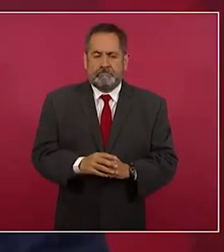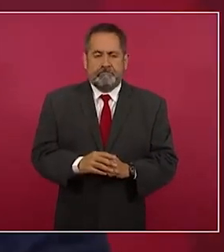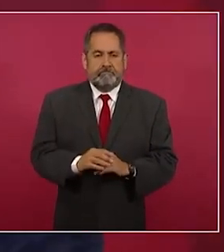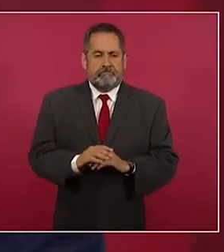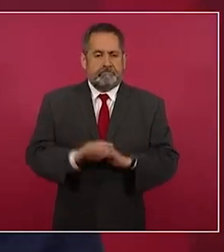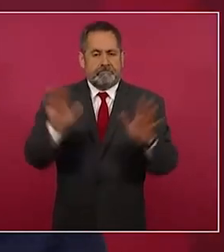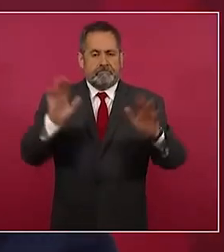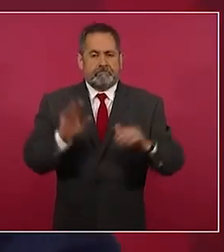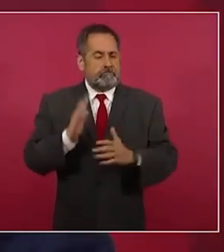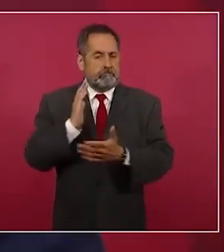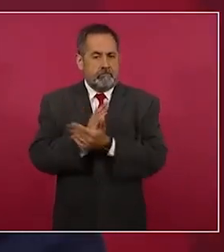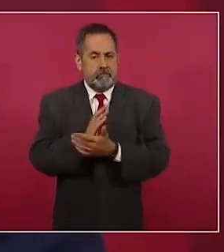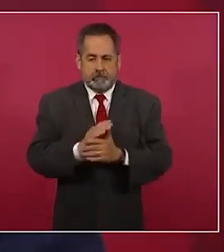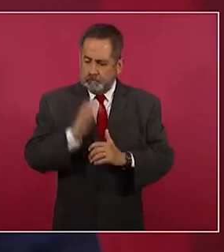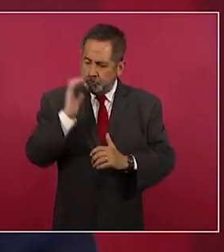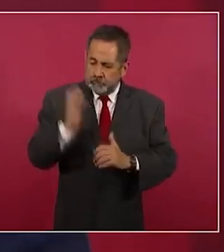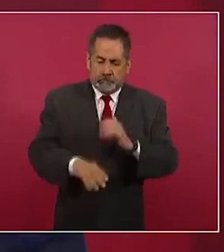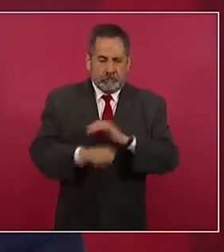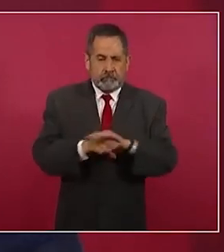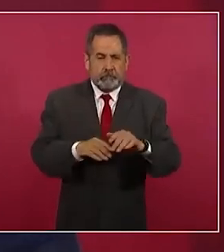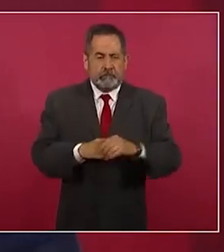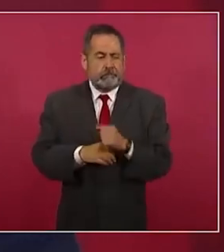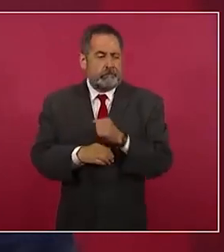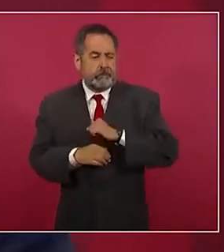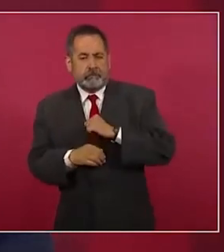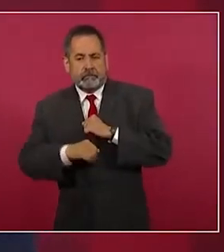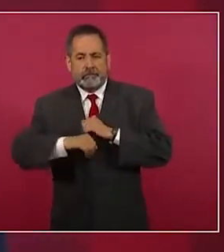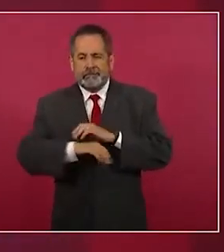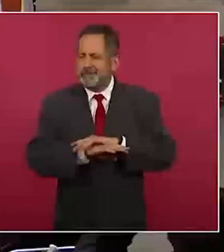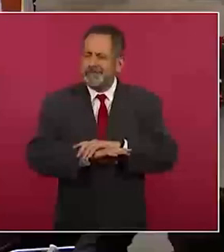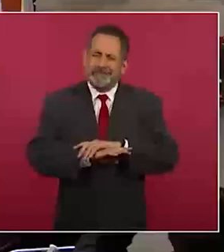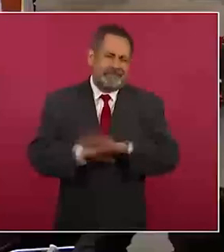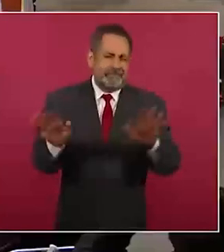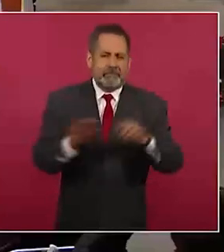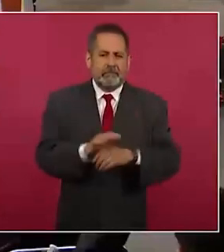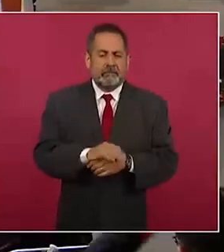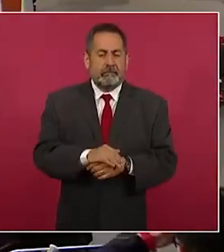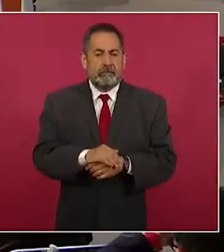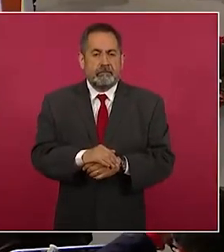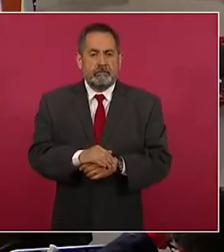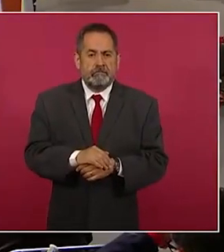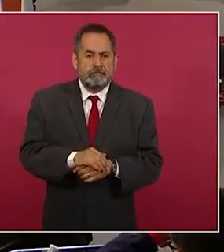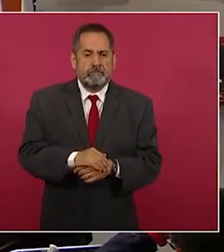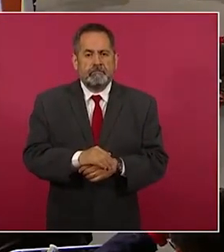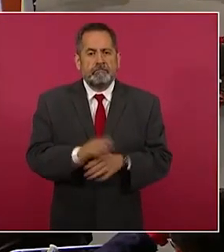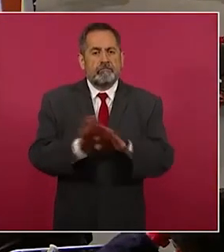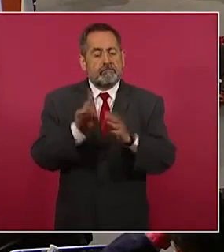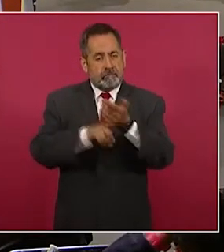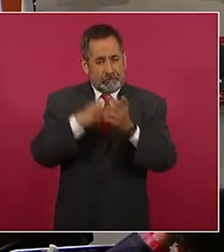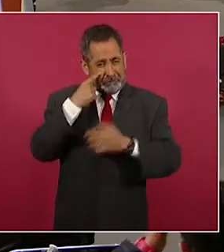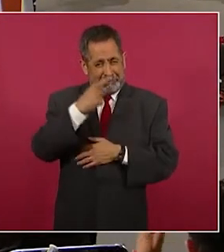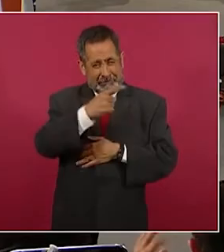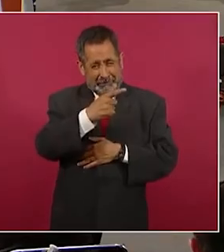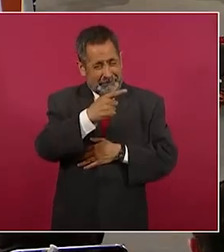se terminó el influyente. Es increíble cómo esto